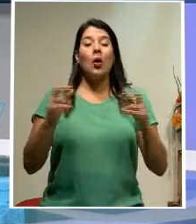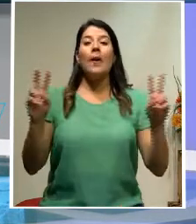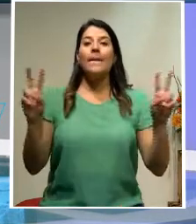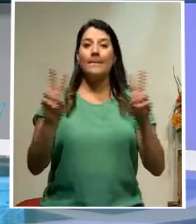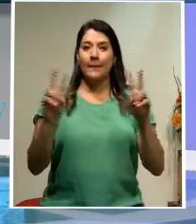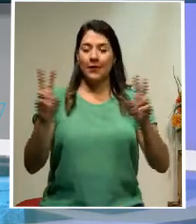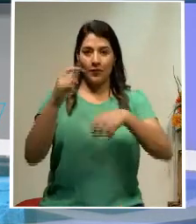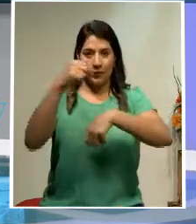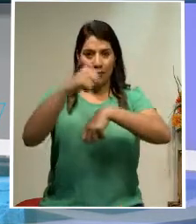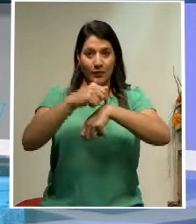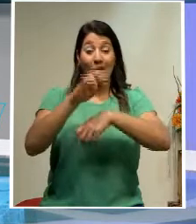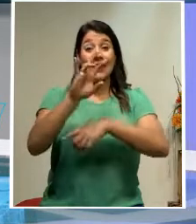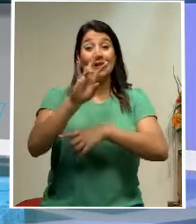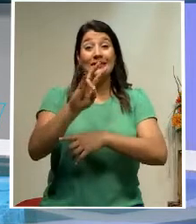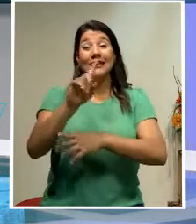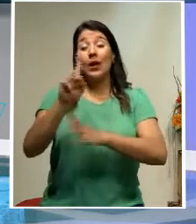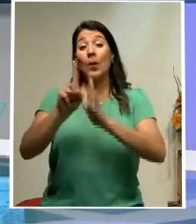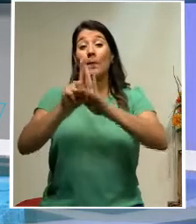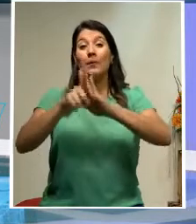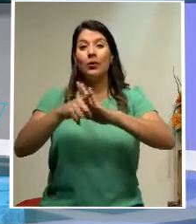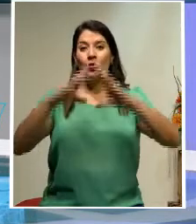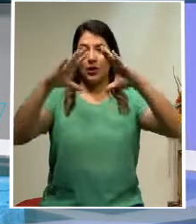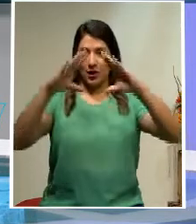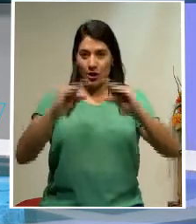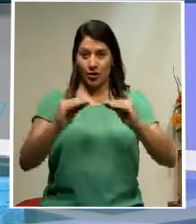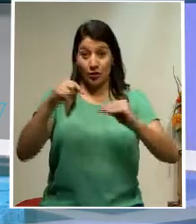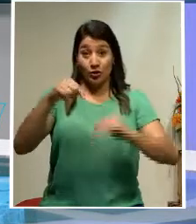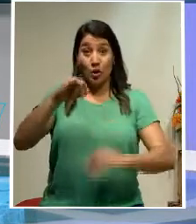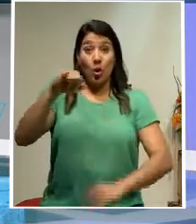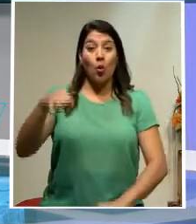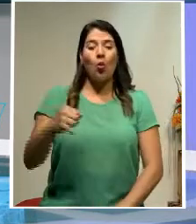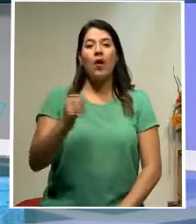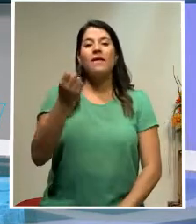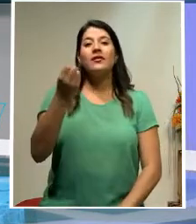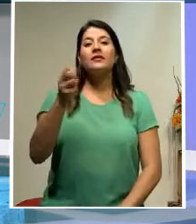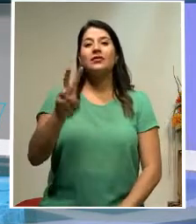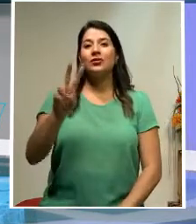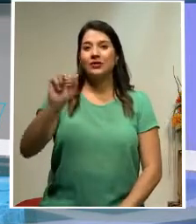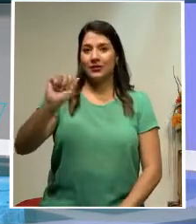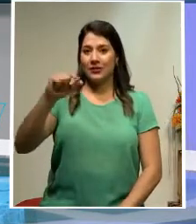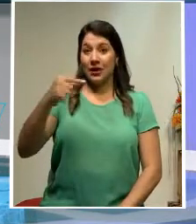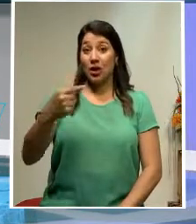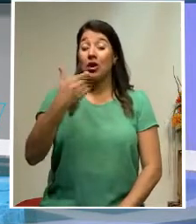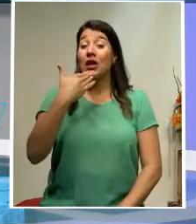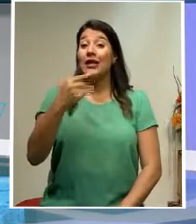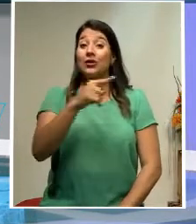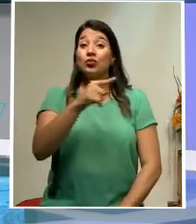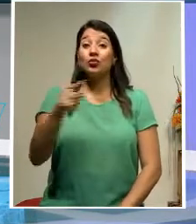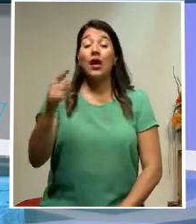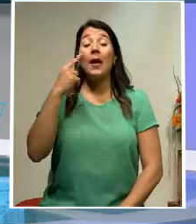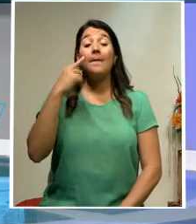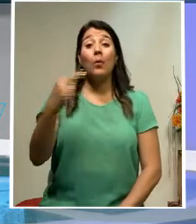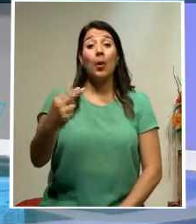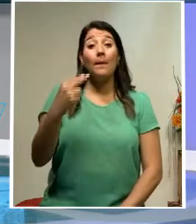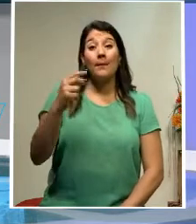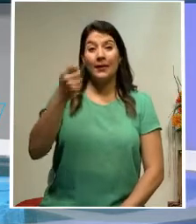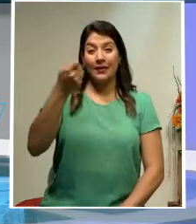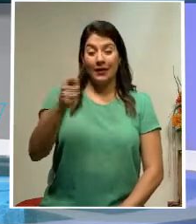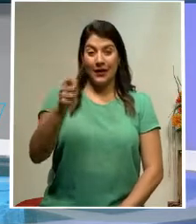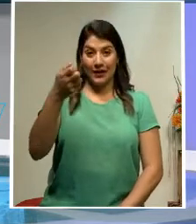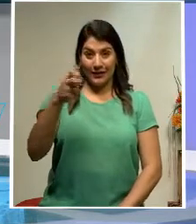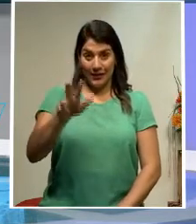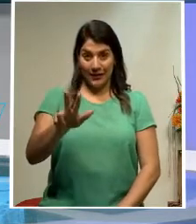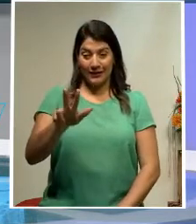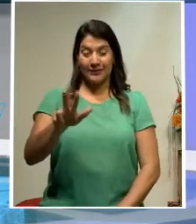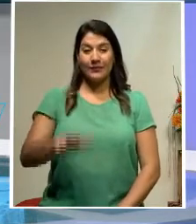vivo a las 7 con un minuto de este jueves 12 de agosto. Gracias por informarse con la señal